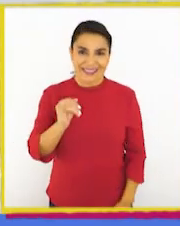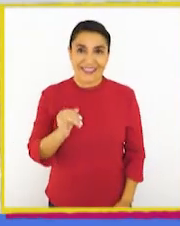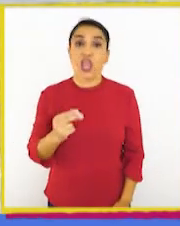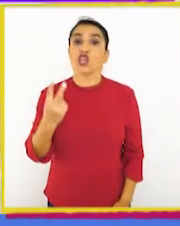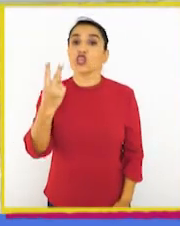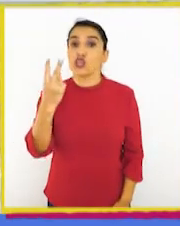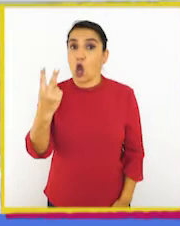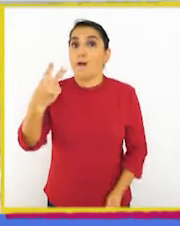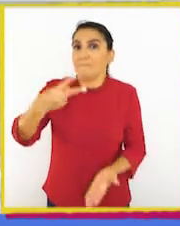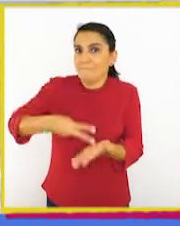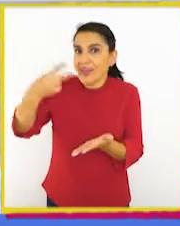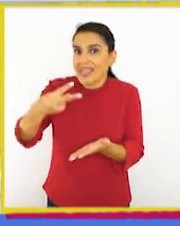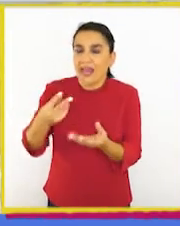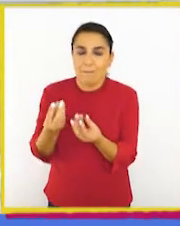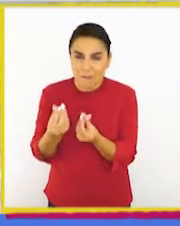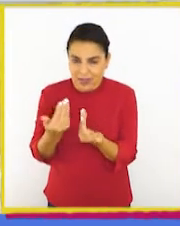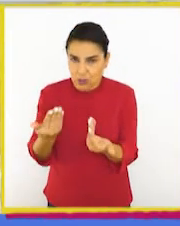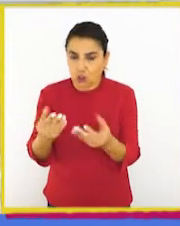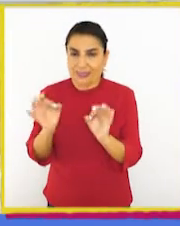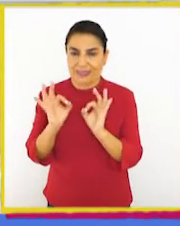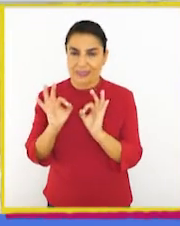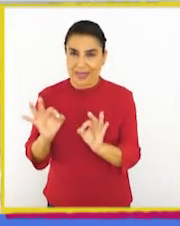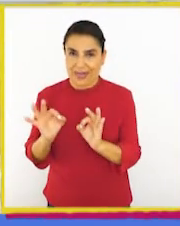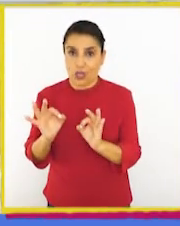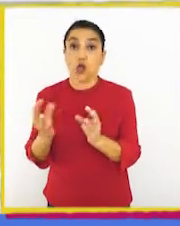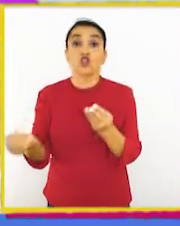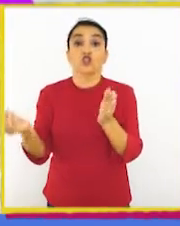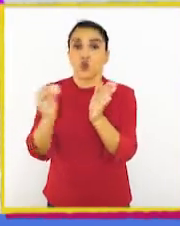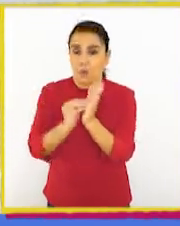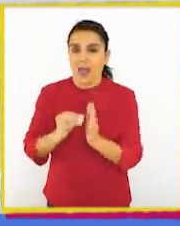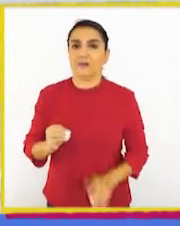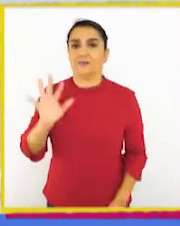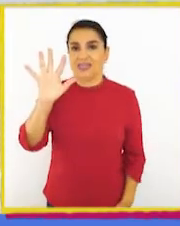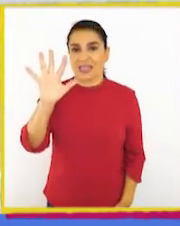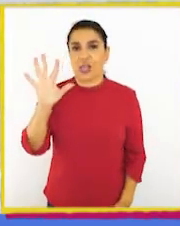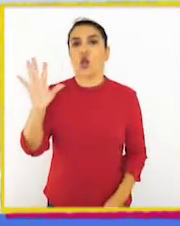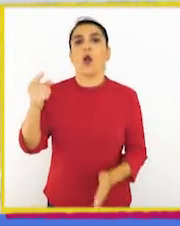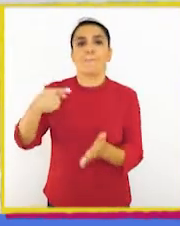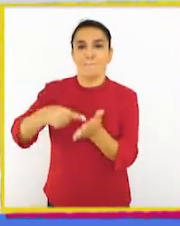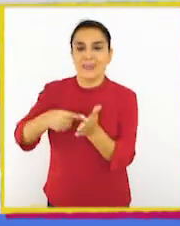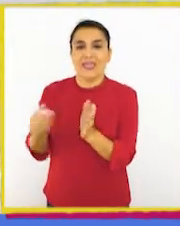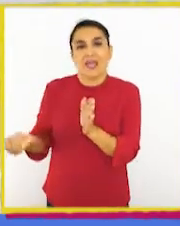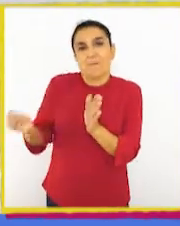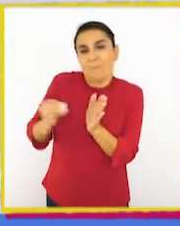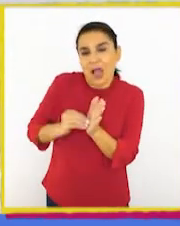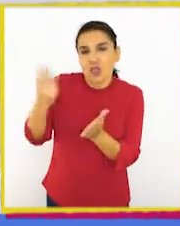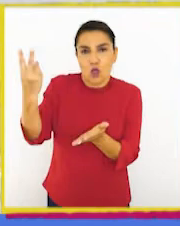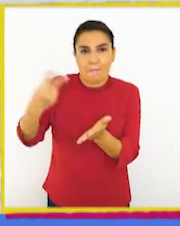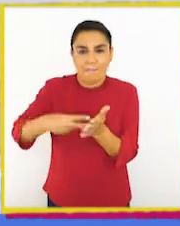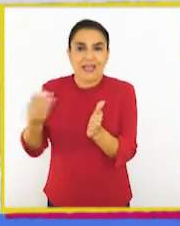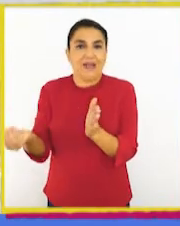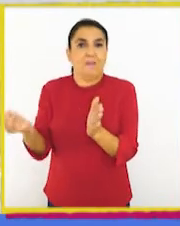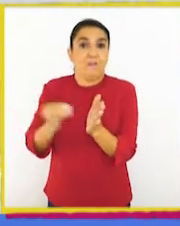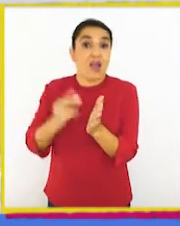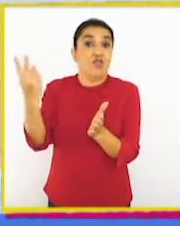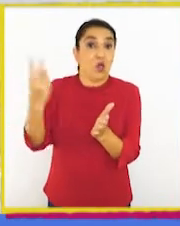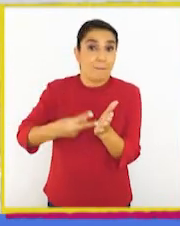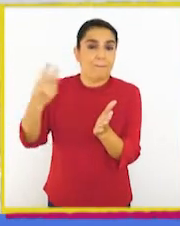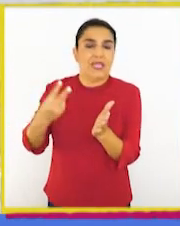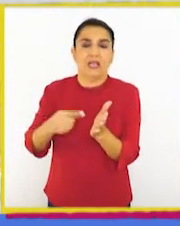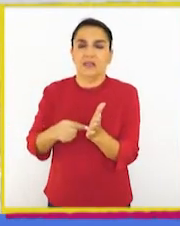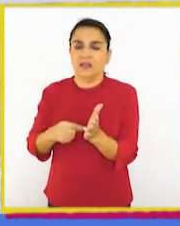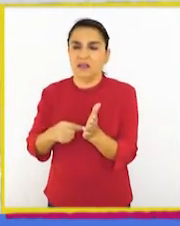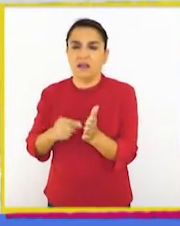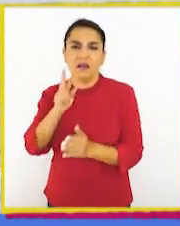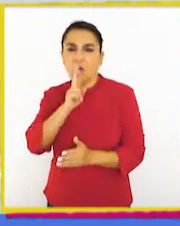¡Sí! Son 2.000 pesos. ¡Excelente! Entonces tenemos que sumar 5.000 más 2.000 más 2.000.